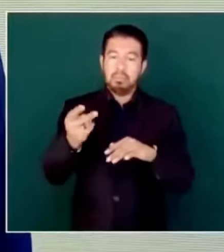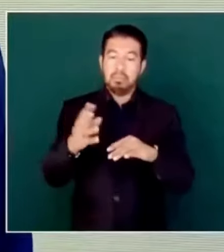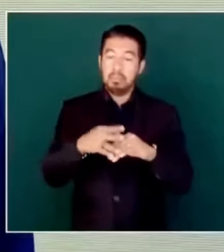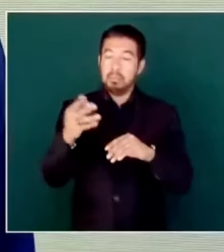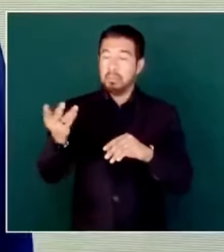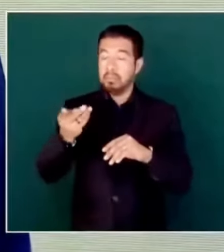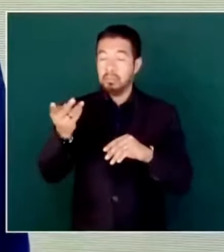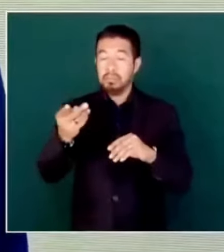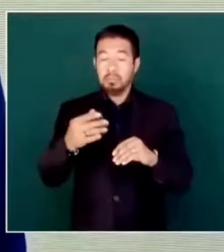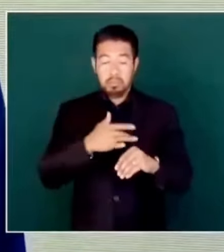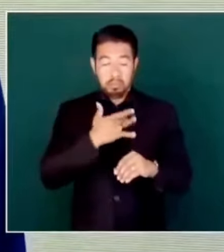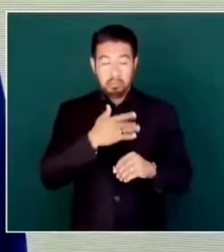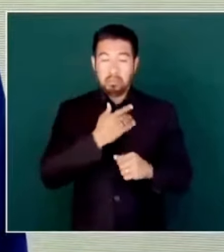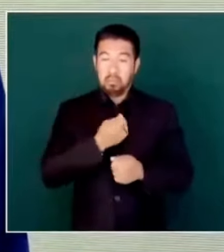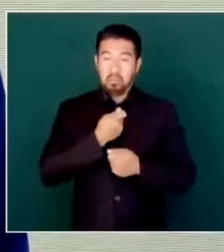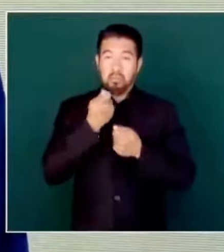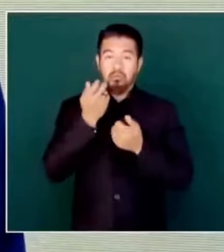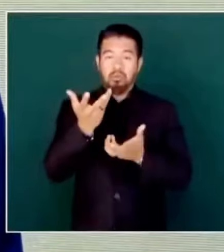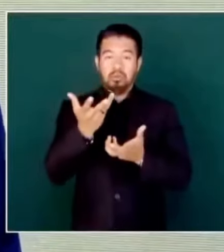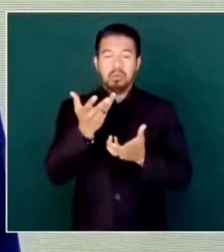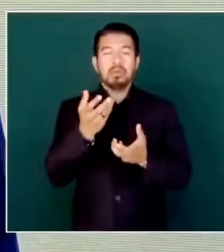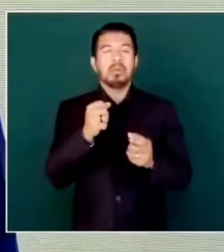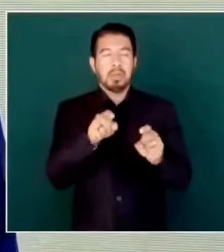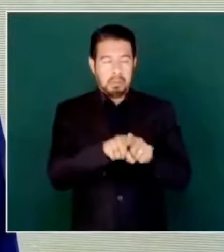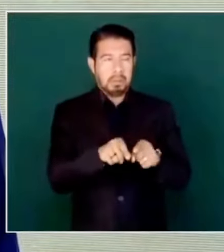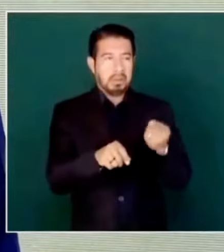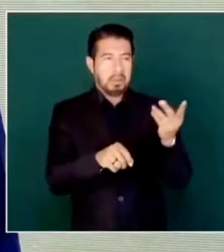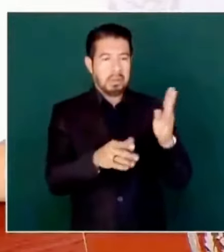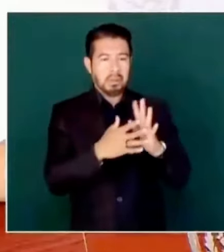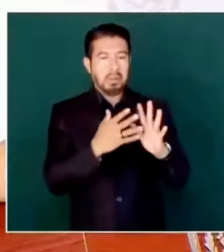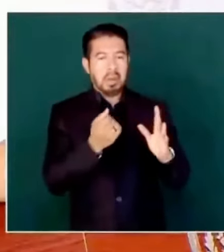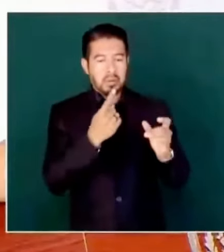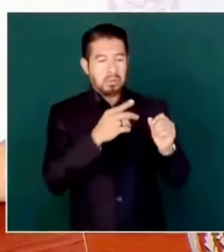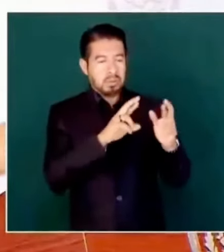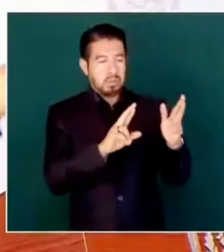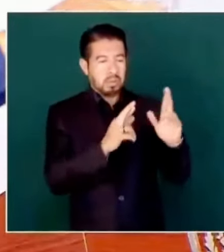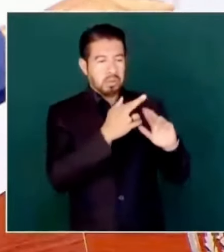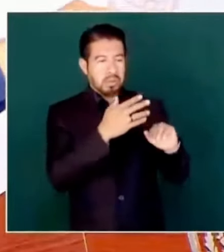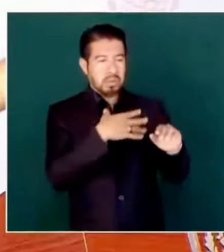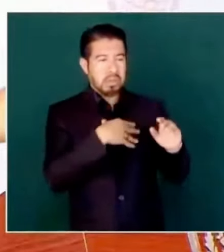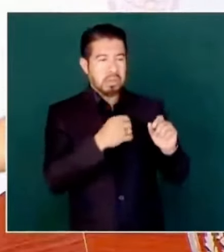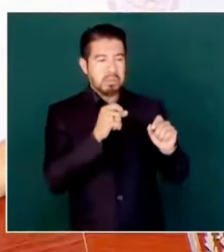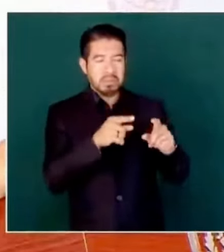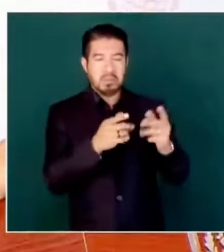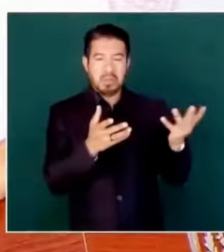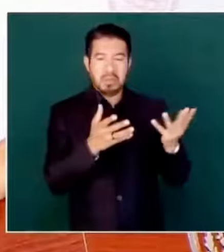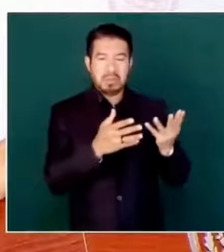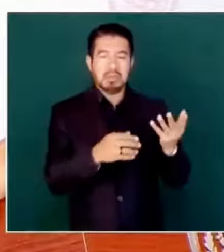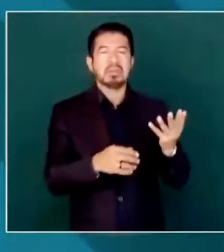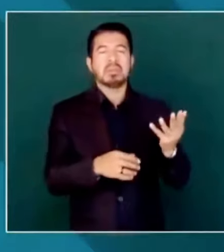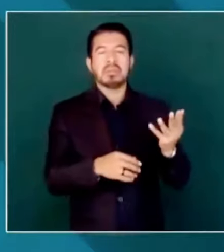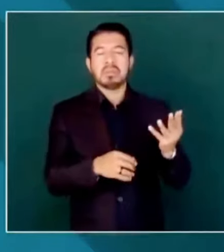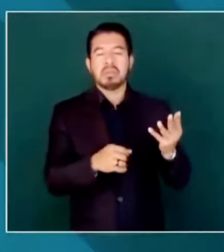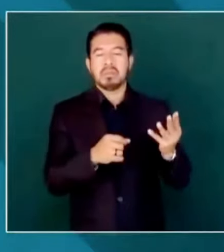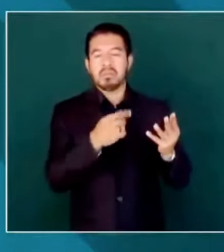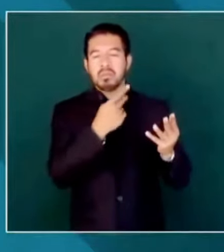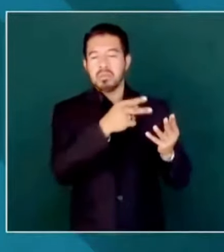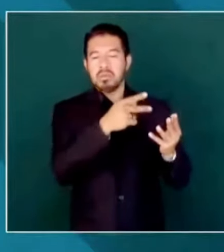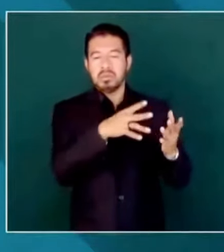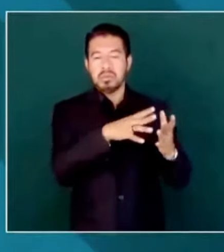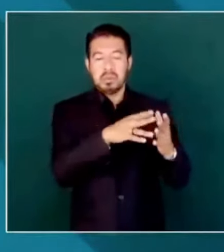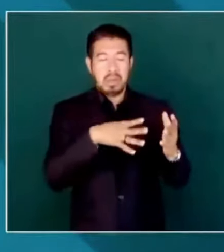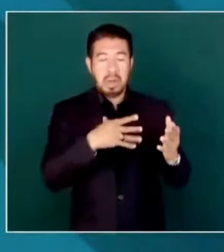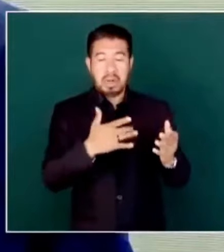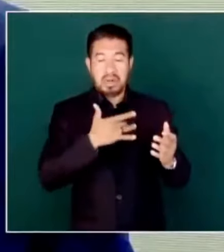fracasos de muchas revoluciones izquierdas en América Latina, muy dolorosos